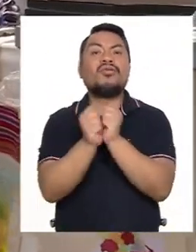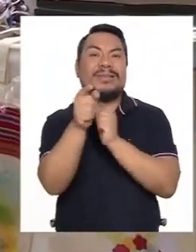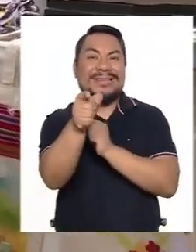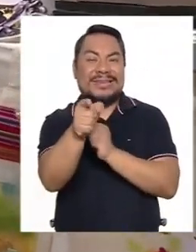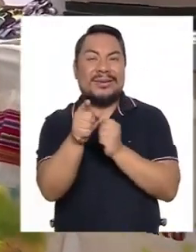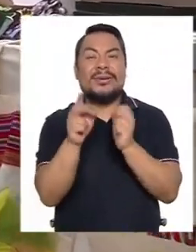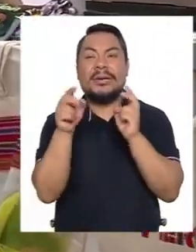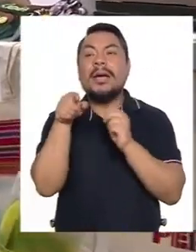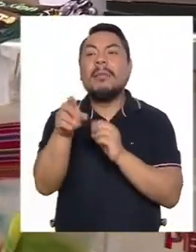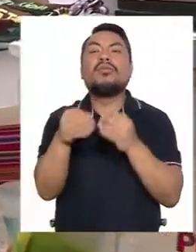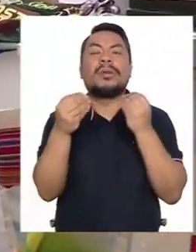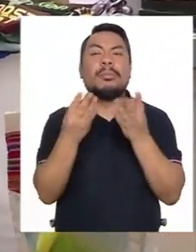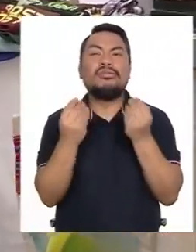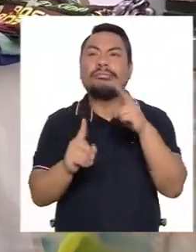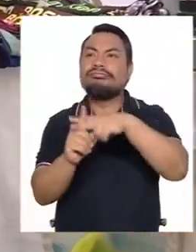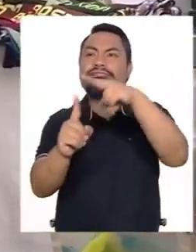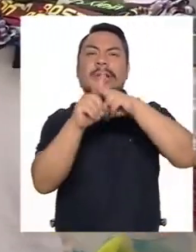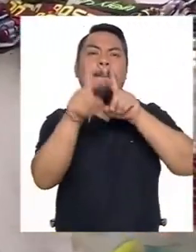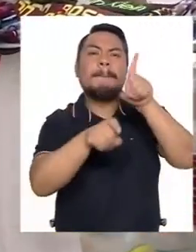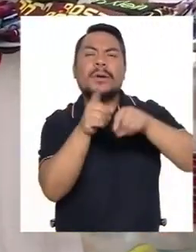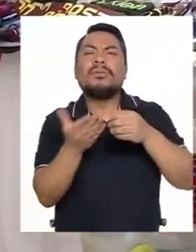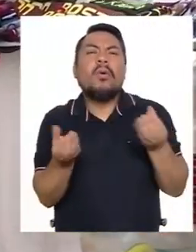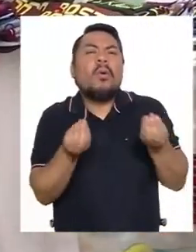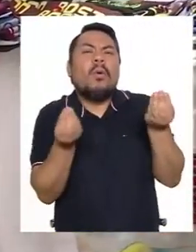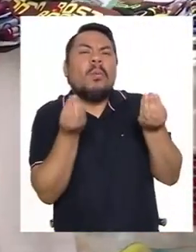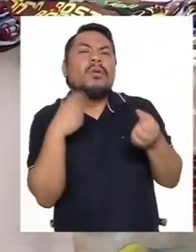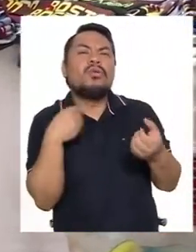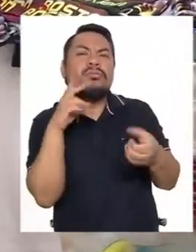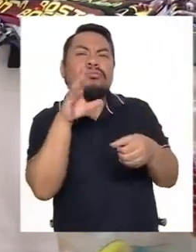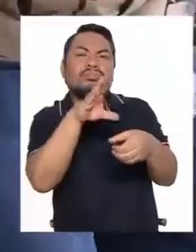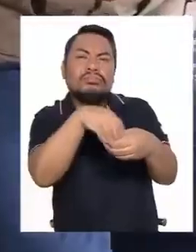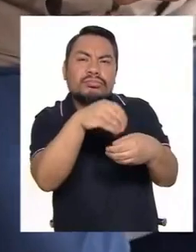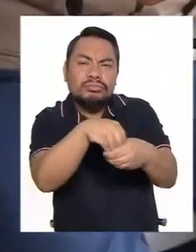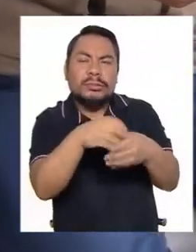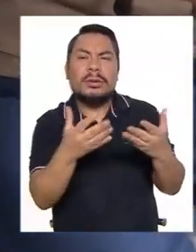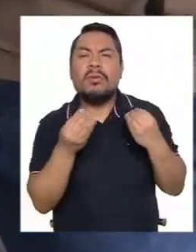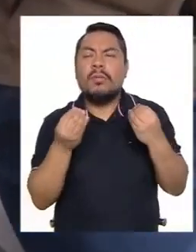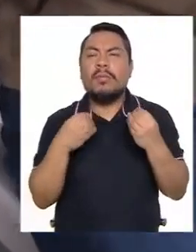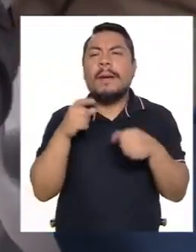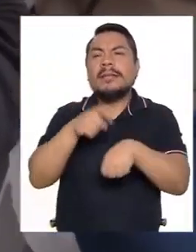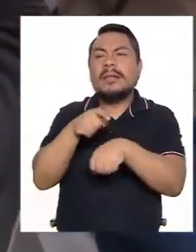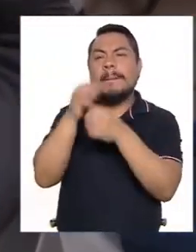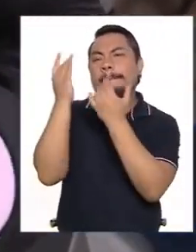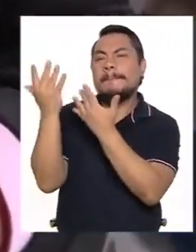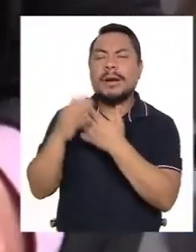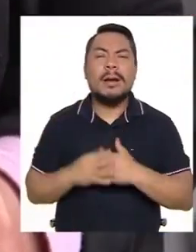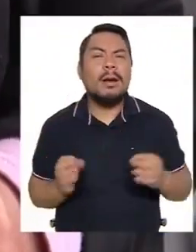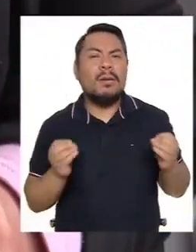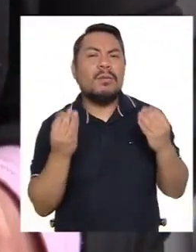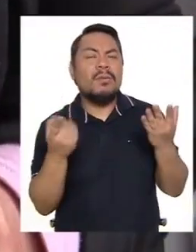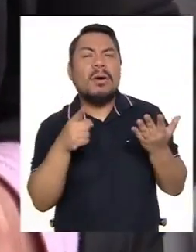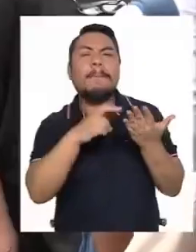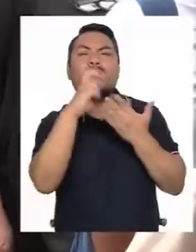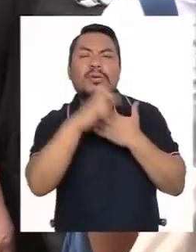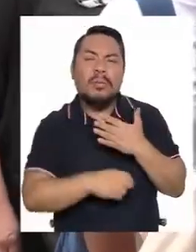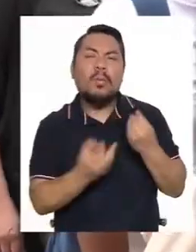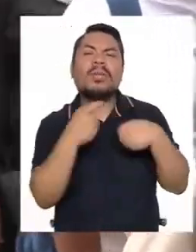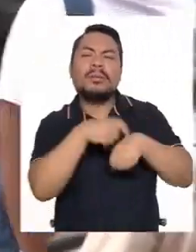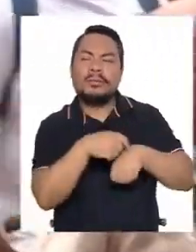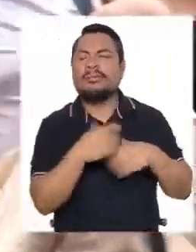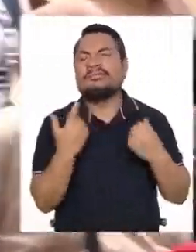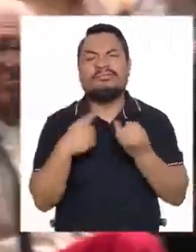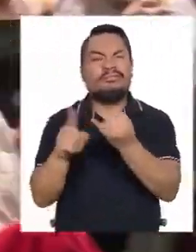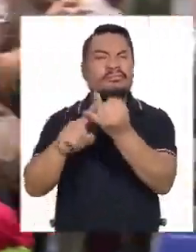porque hay muchas preguntas sobre afiliación o por el tiempo de espera, de la cobertura del programa. Entonces, hay